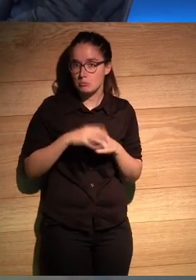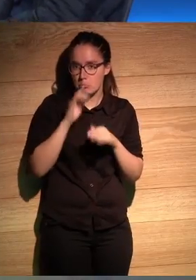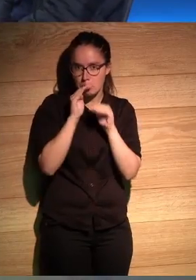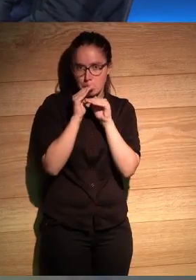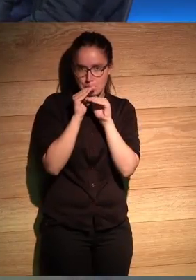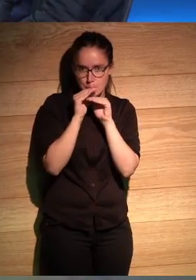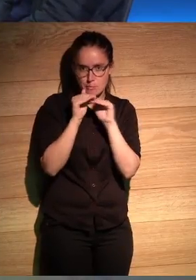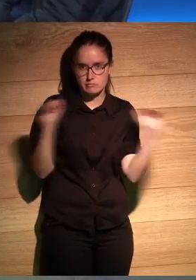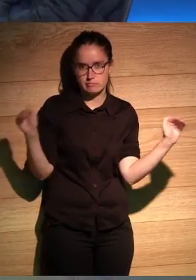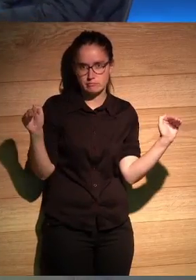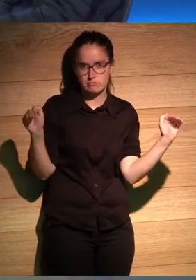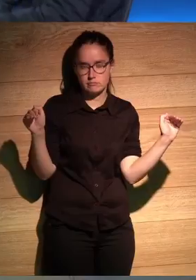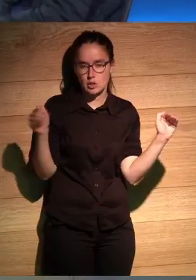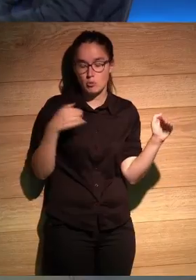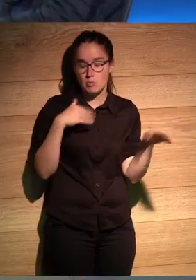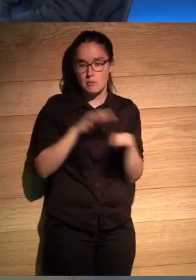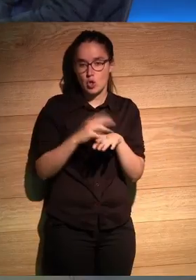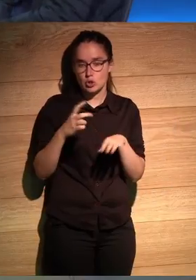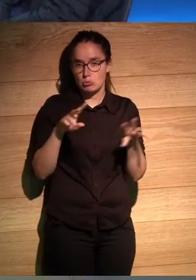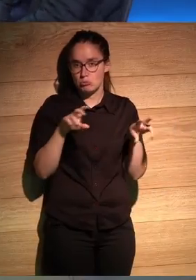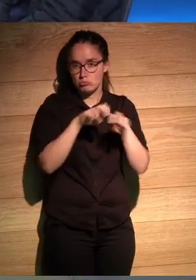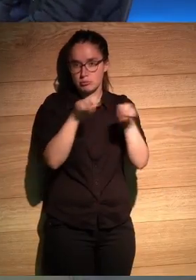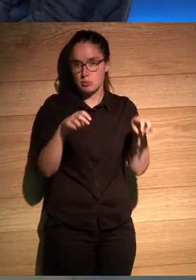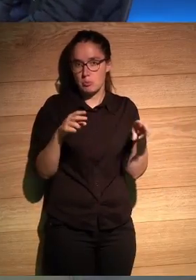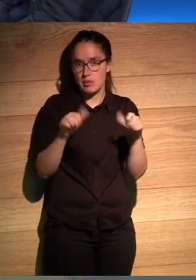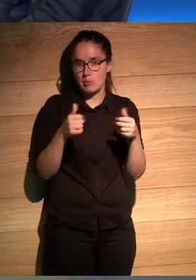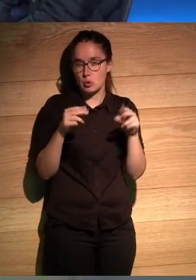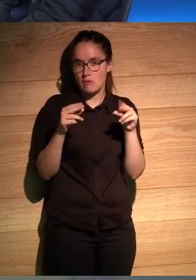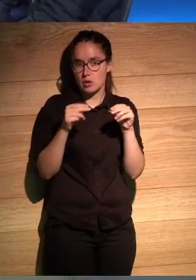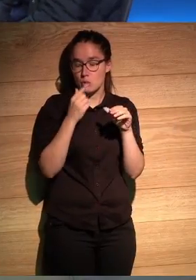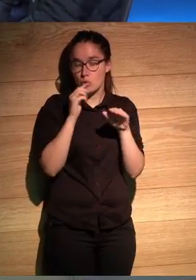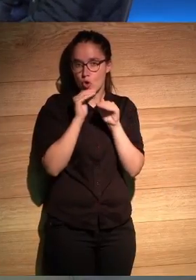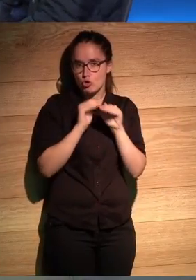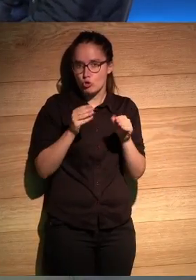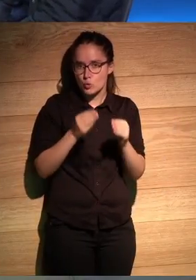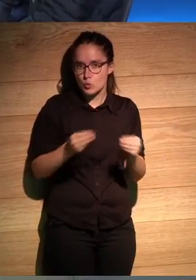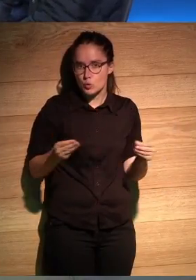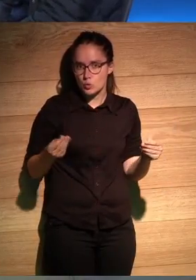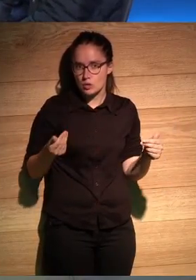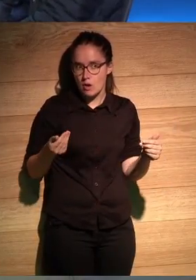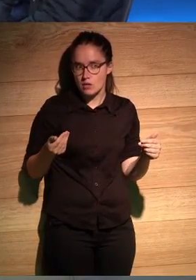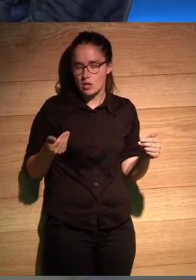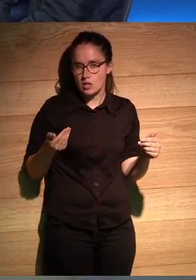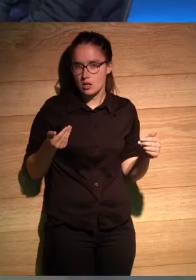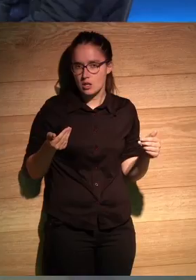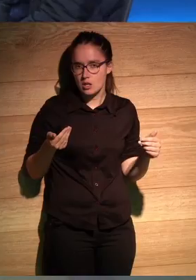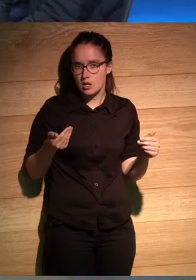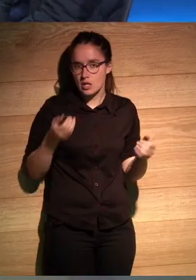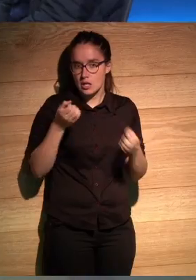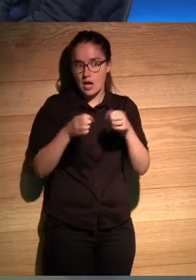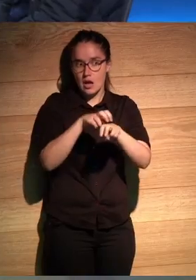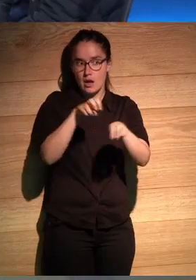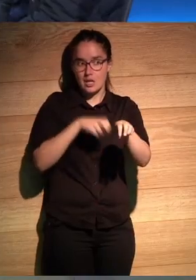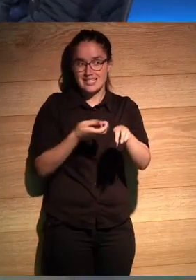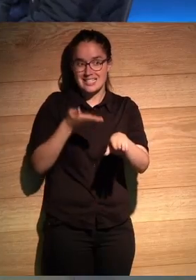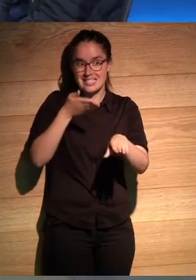silencio total y yo y mi amigo empezamos a hablar en voz baja y se murió Roberto en el asiento